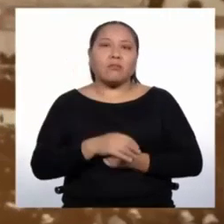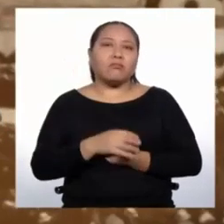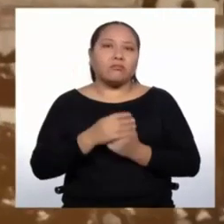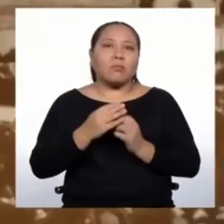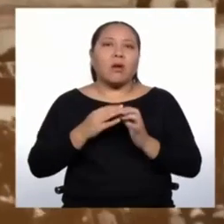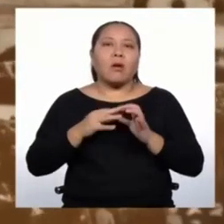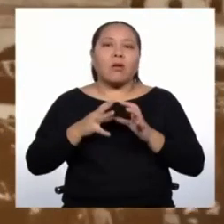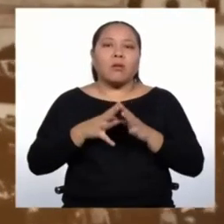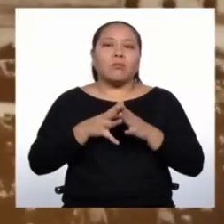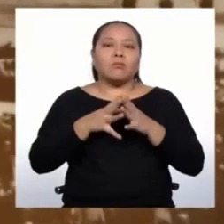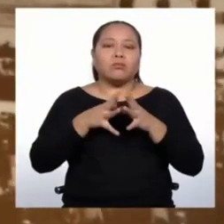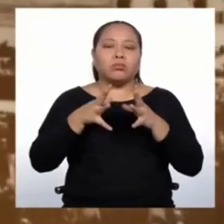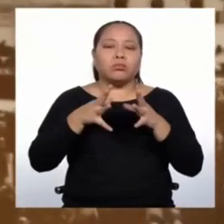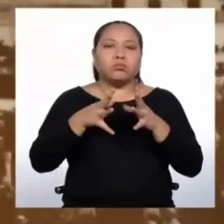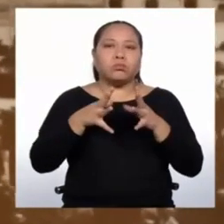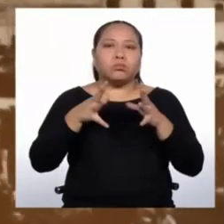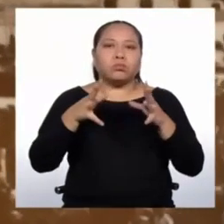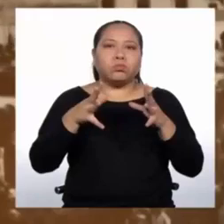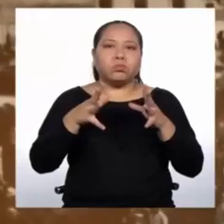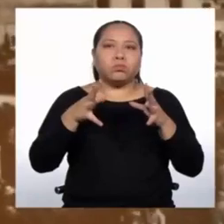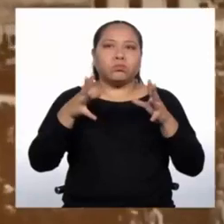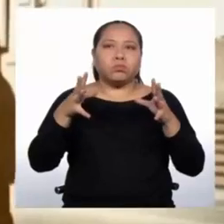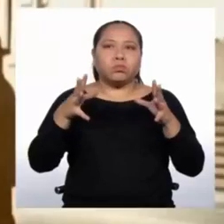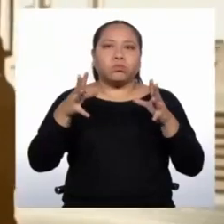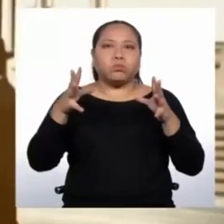recuperación demográfica del Perú.